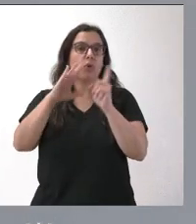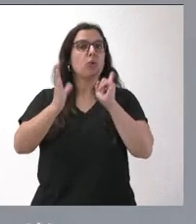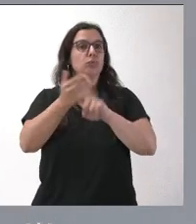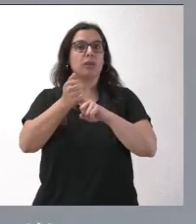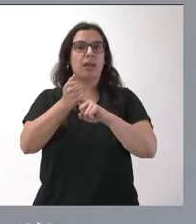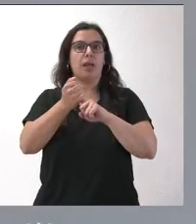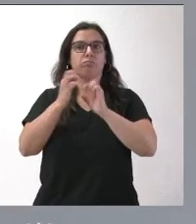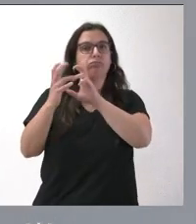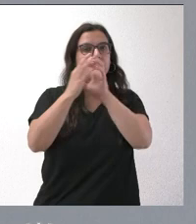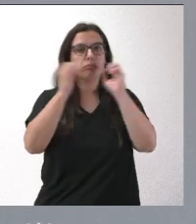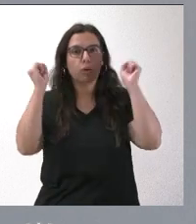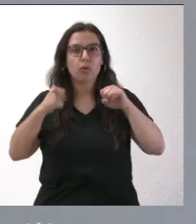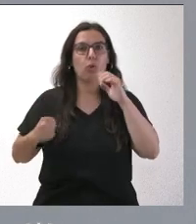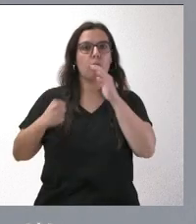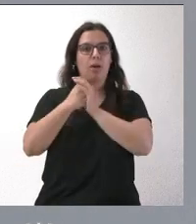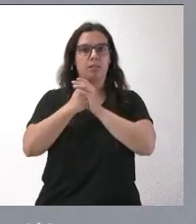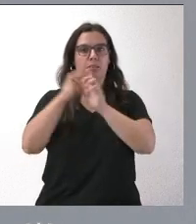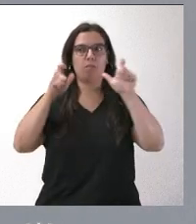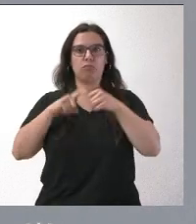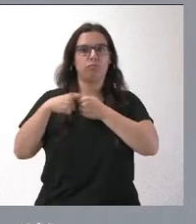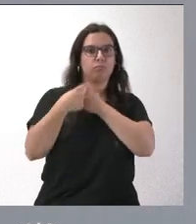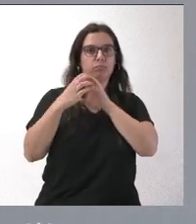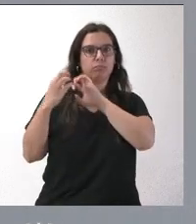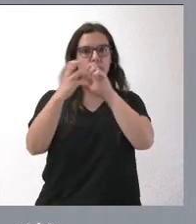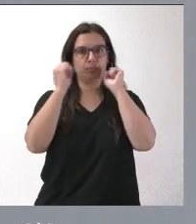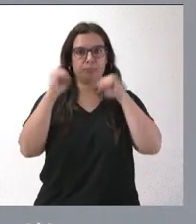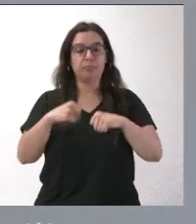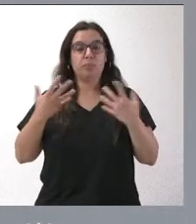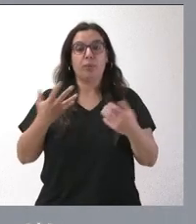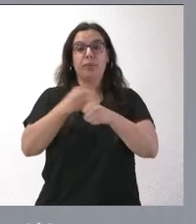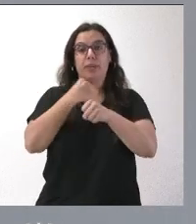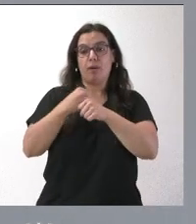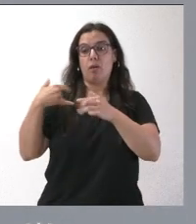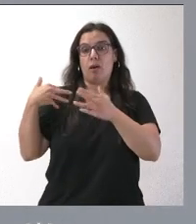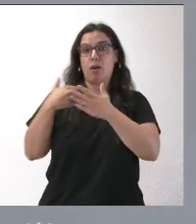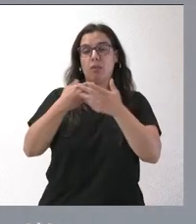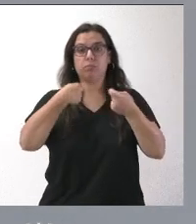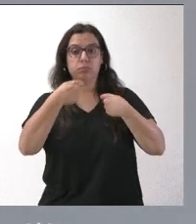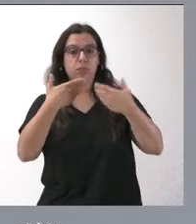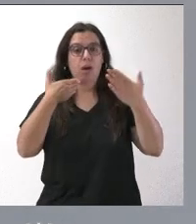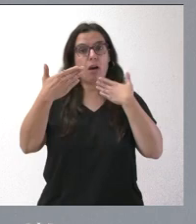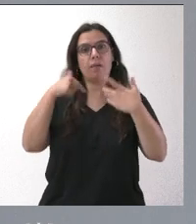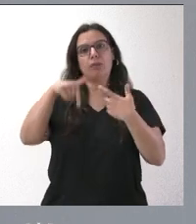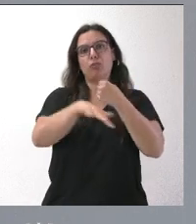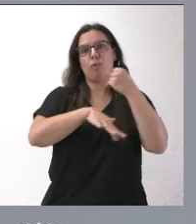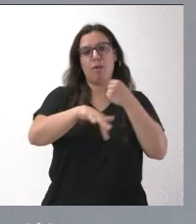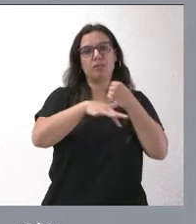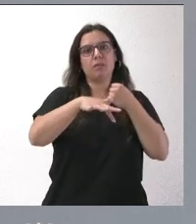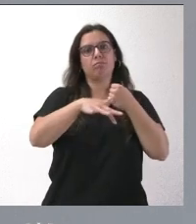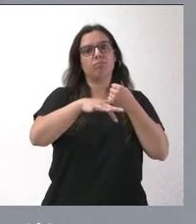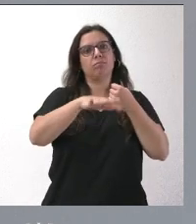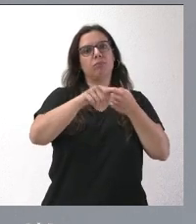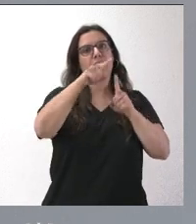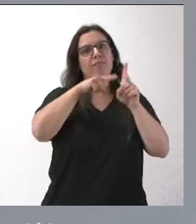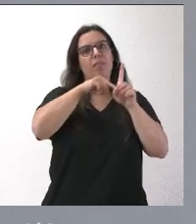amplio consenso posible y, por tanto, desde esos trabajos que estamos teniendo es lo que nos sirve de base también para estos encuentros, este diálogo